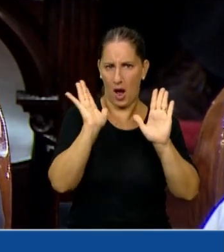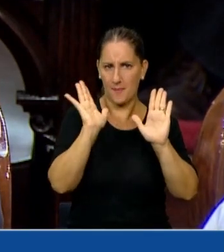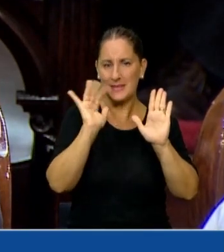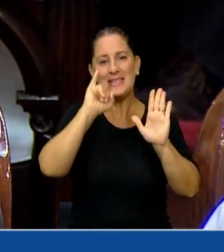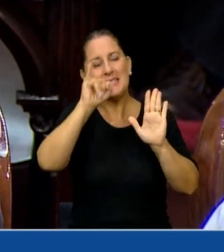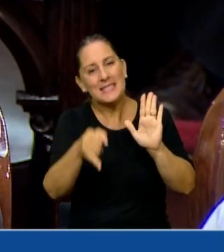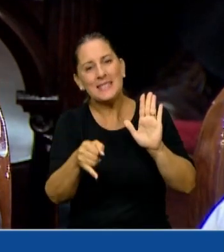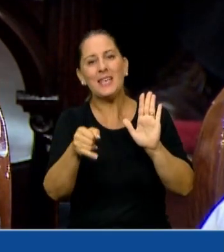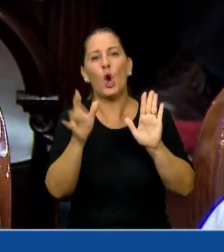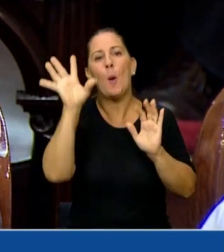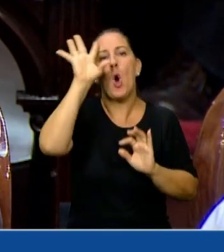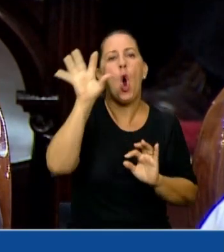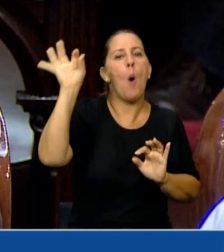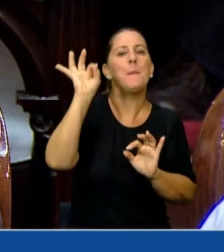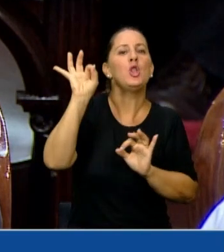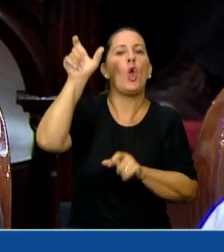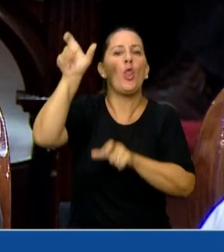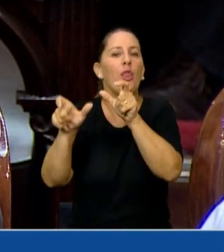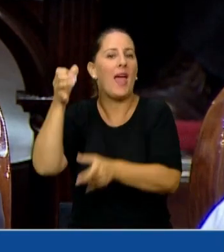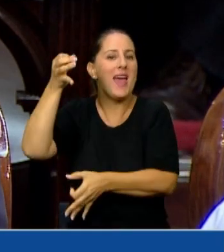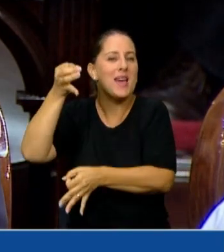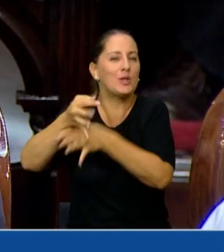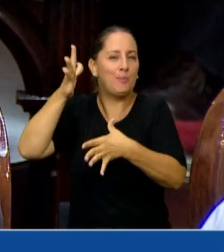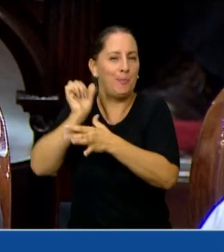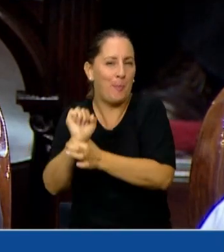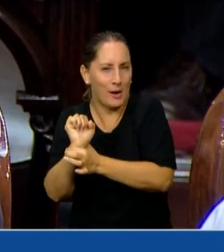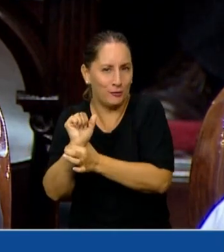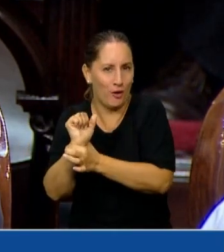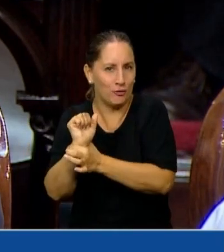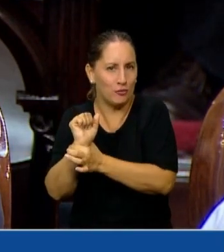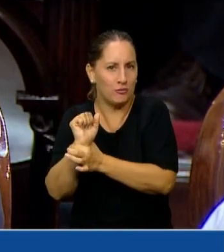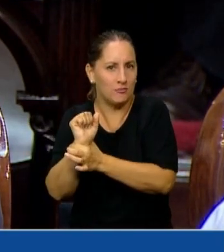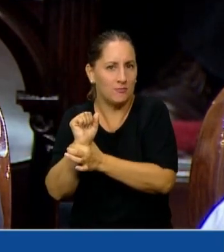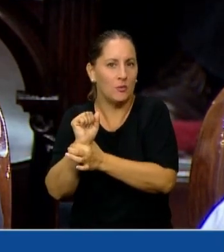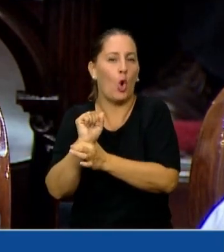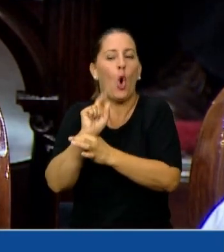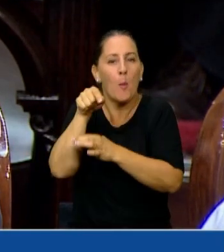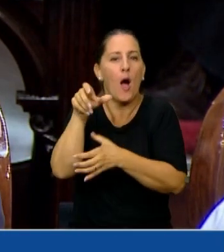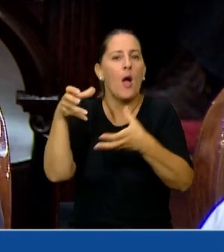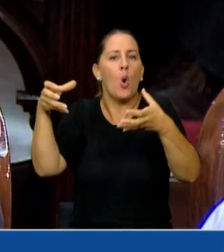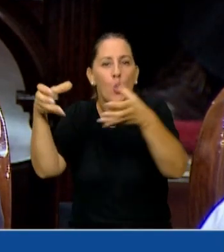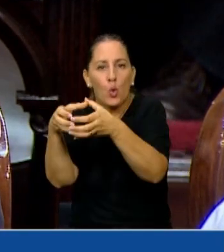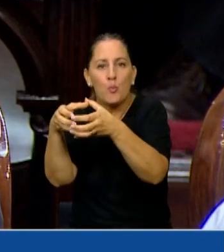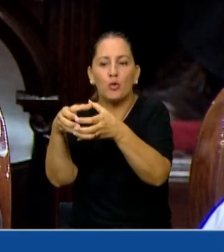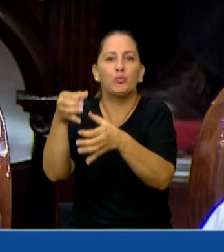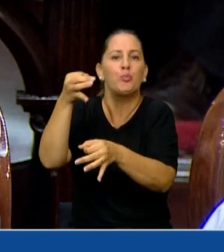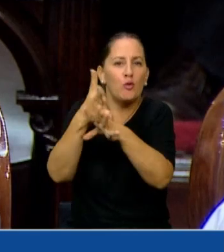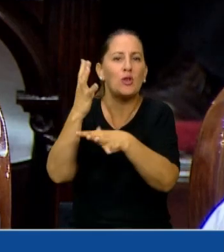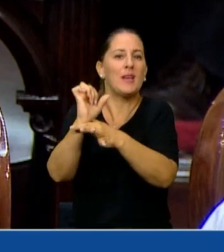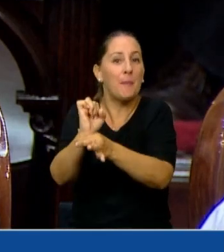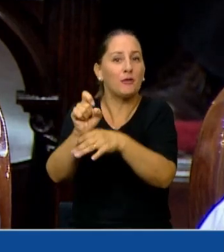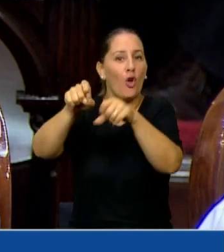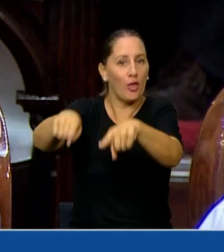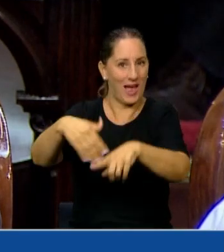simplemente opinión de expertos que se limita a un grupo de expertos argentinos,